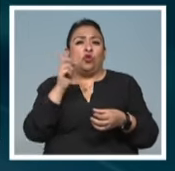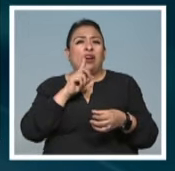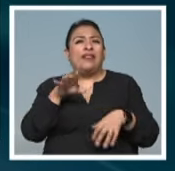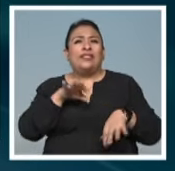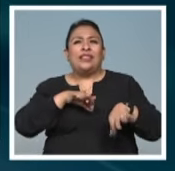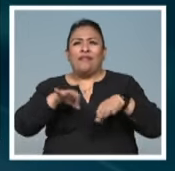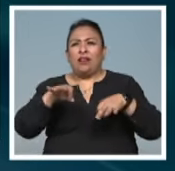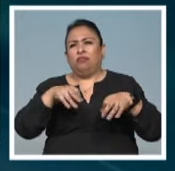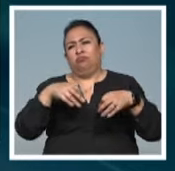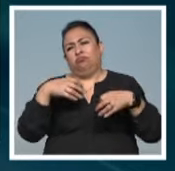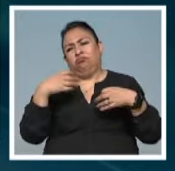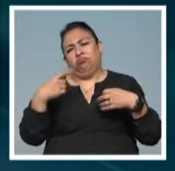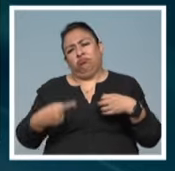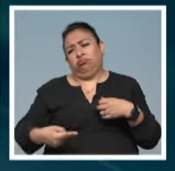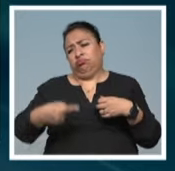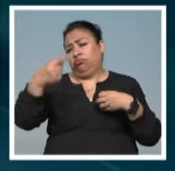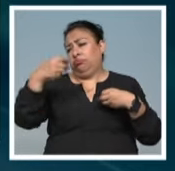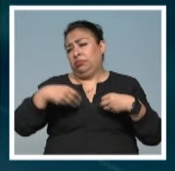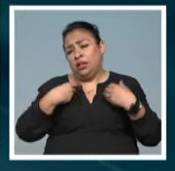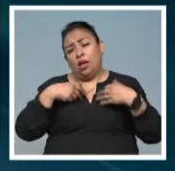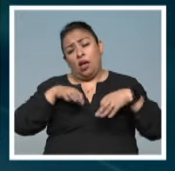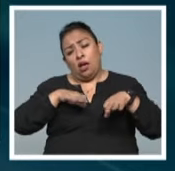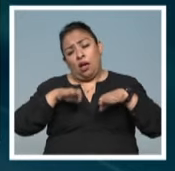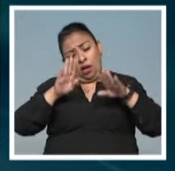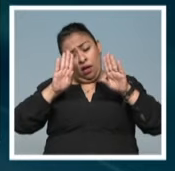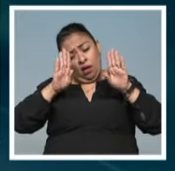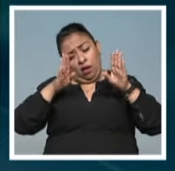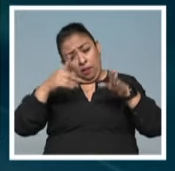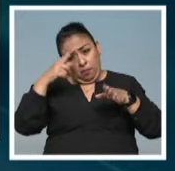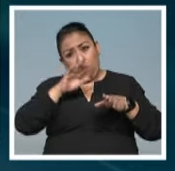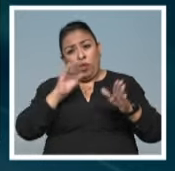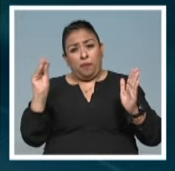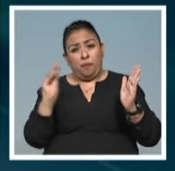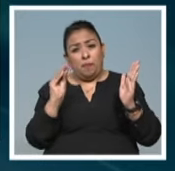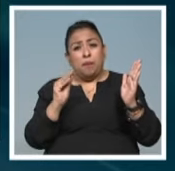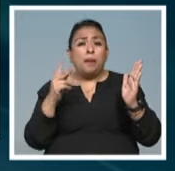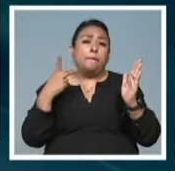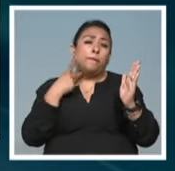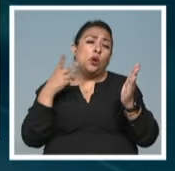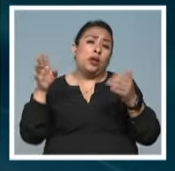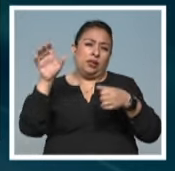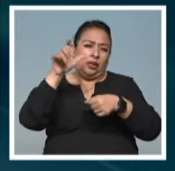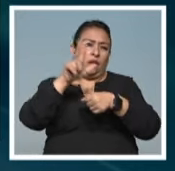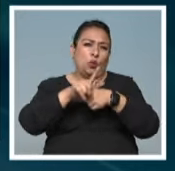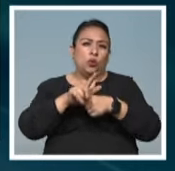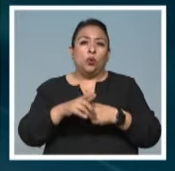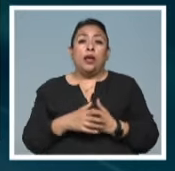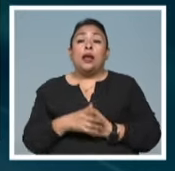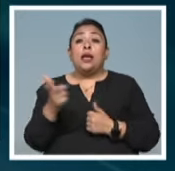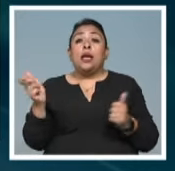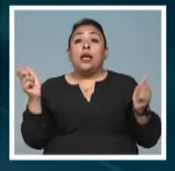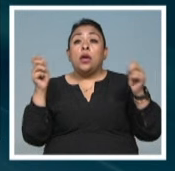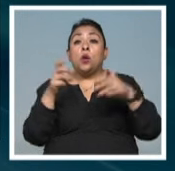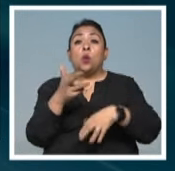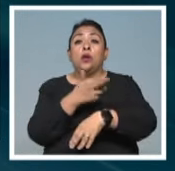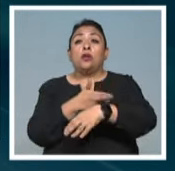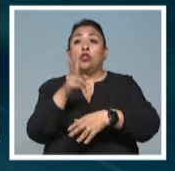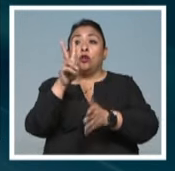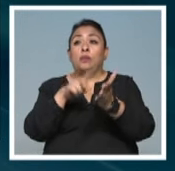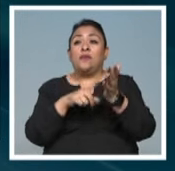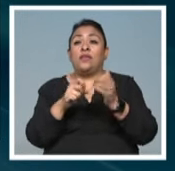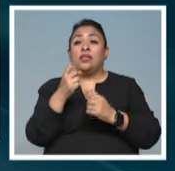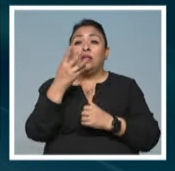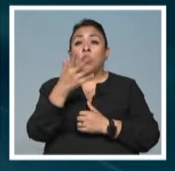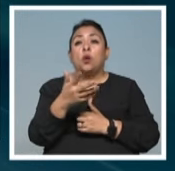trabajado durante toda su vida para poder construir políticas culturales. El encuentro de gestoras 2024